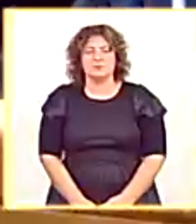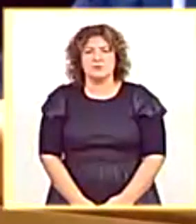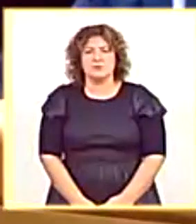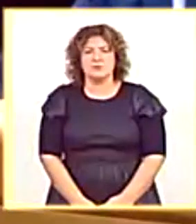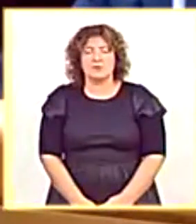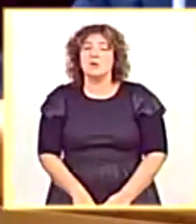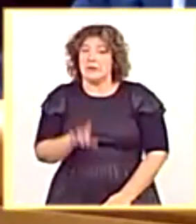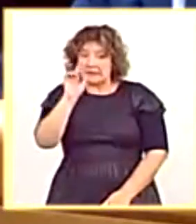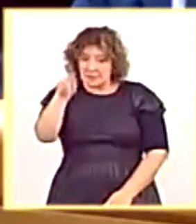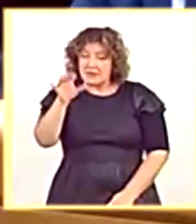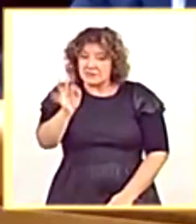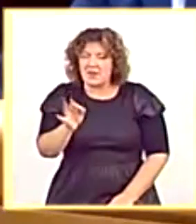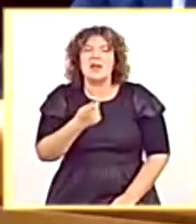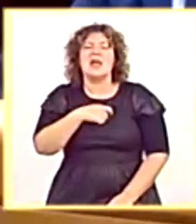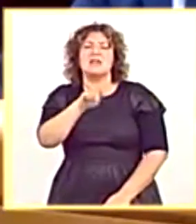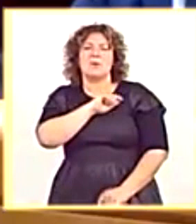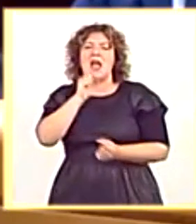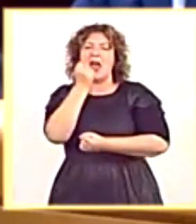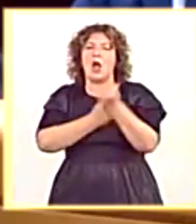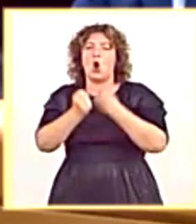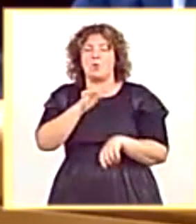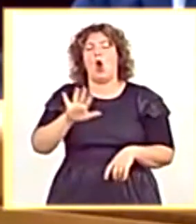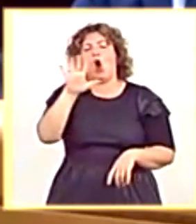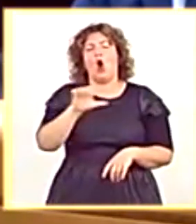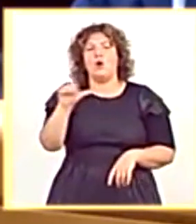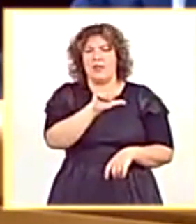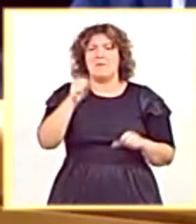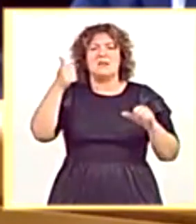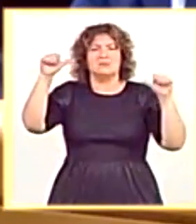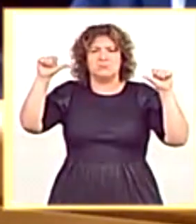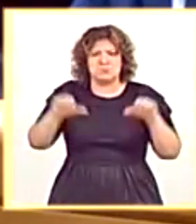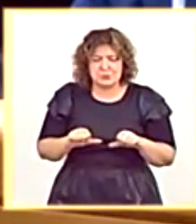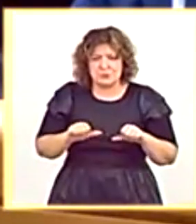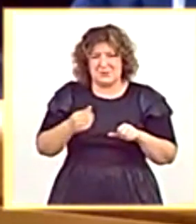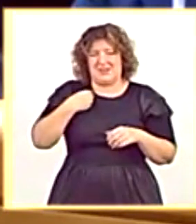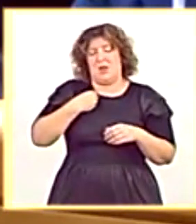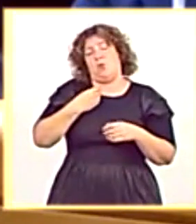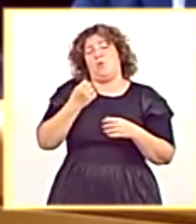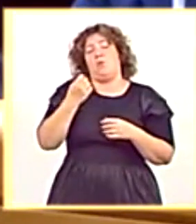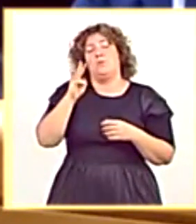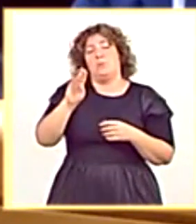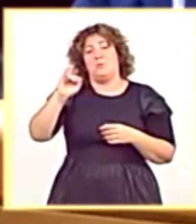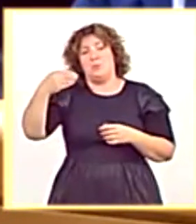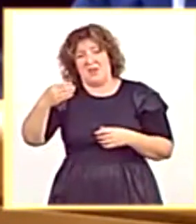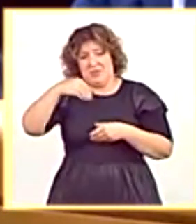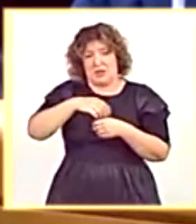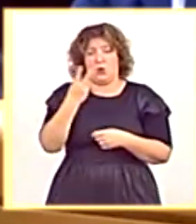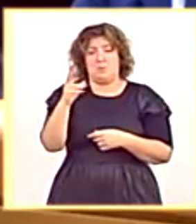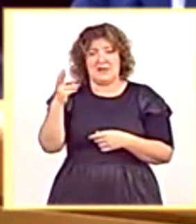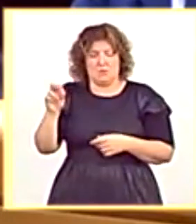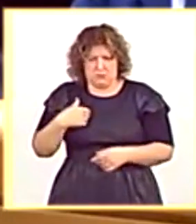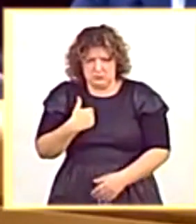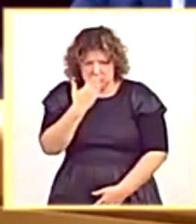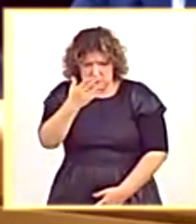Usted ha dicho, y es cierto, que España ha sido una de las economías occidentales que más ha caído en términos de Producto Interior Bruto durante el año 2020. Y eso lo